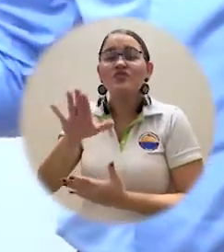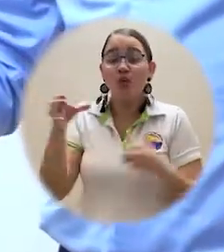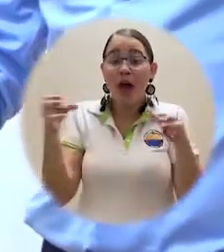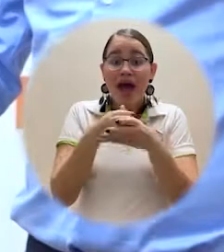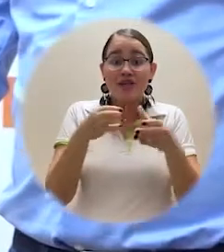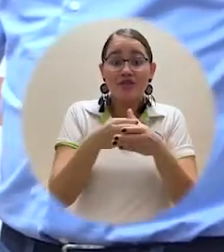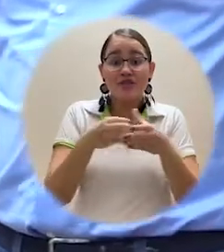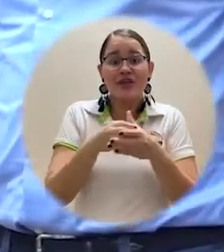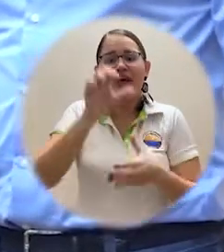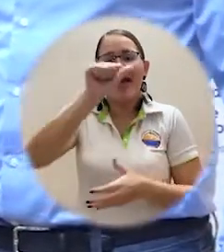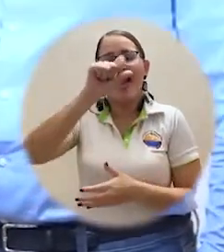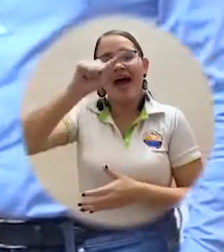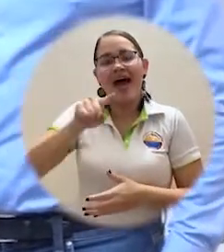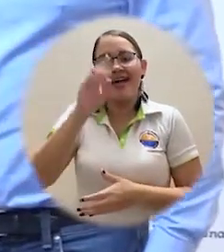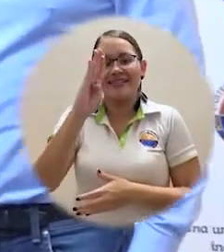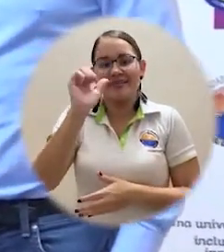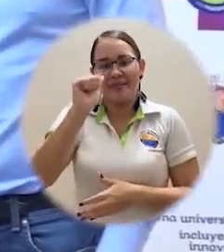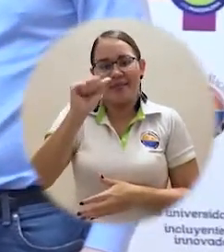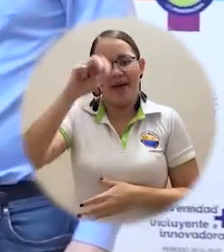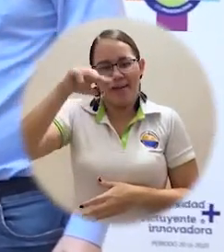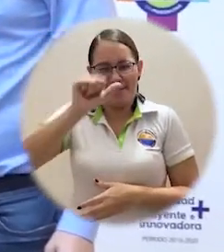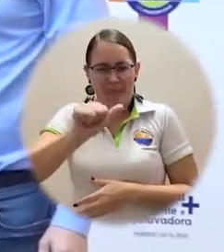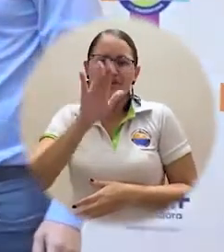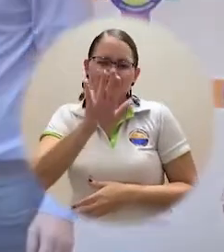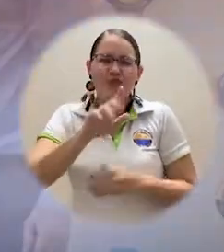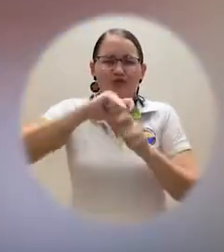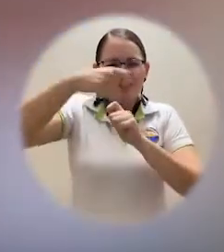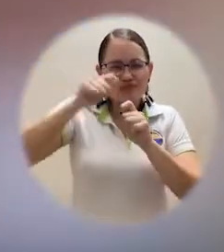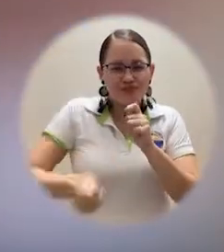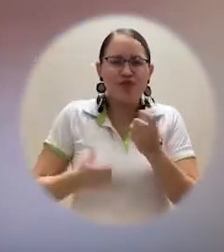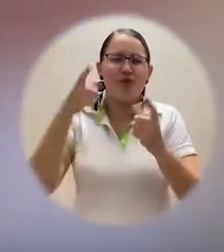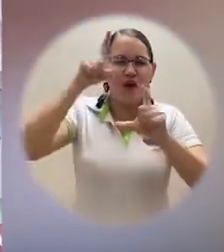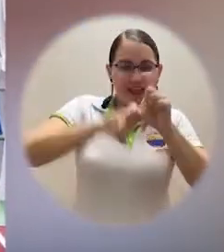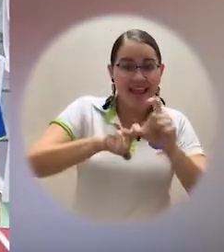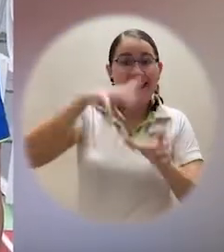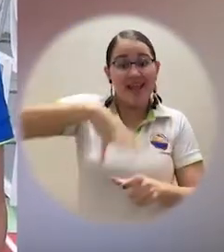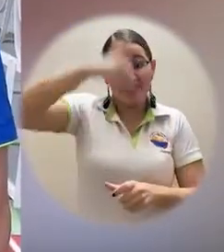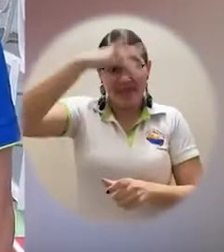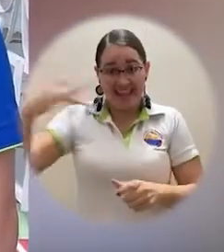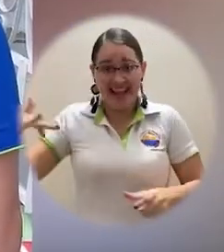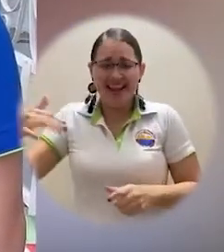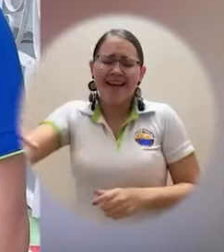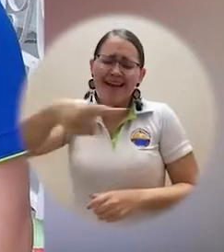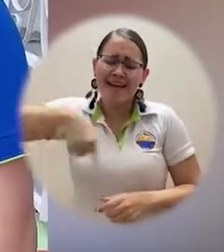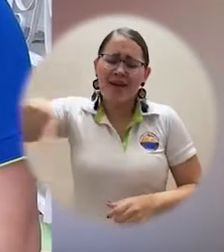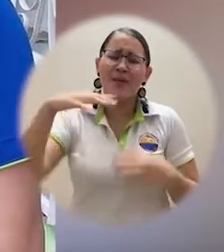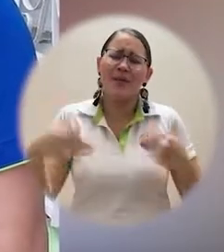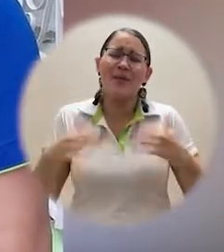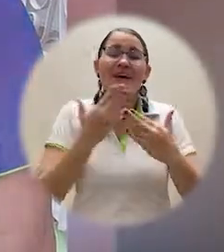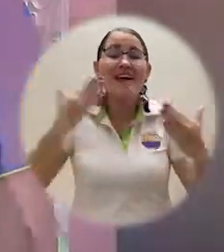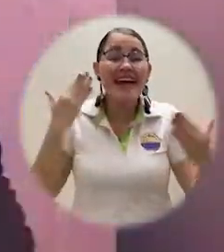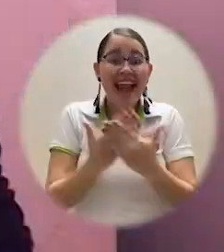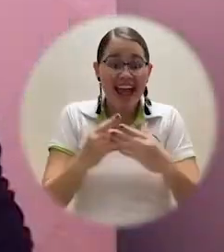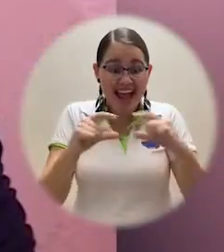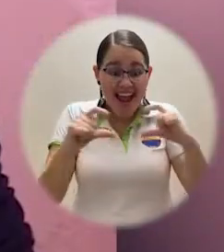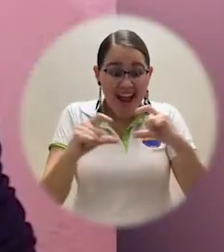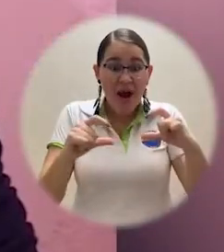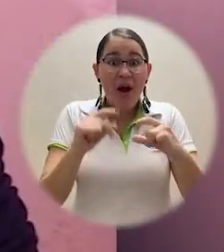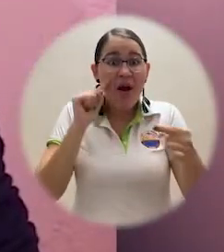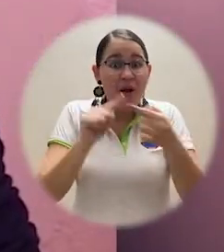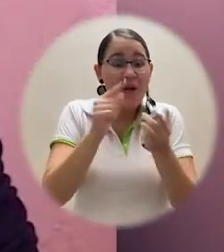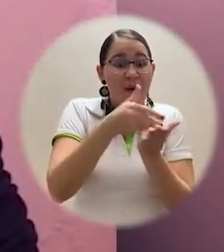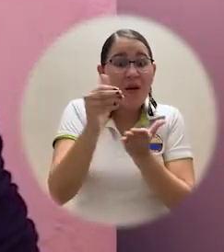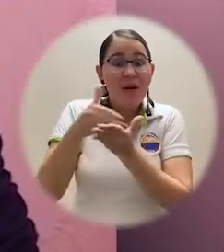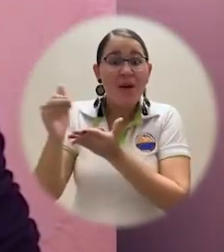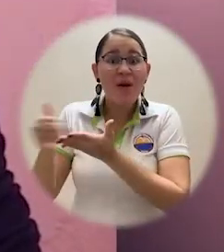Bananeros del Magdalena y la Guajira ASBAMA, así se dejan ver los estudiantes beneficiarios con bonos para mercados. Para nosotros